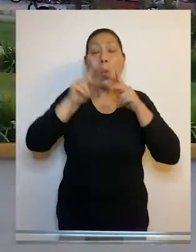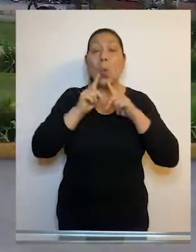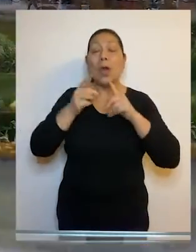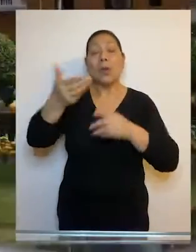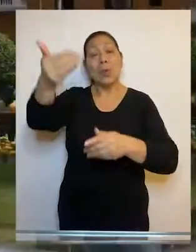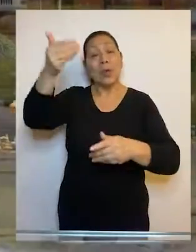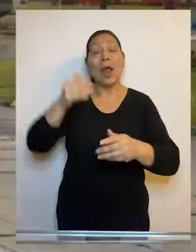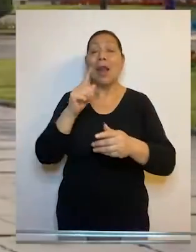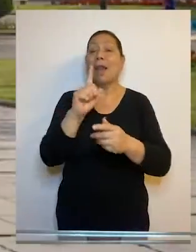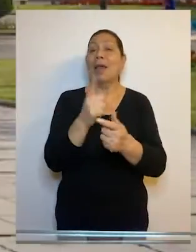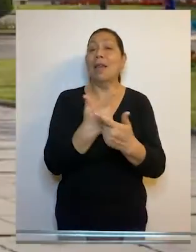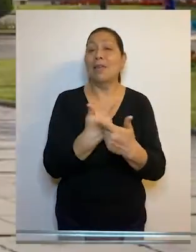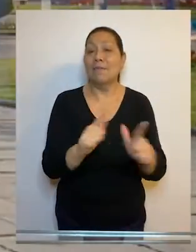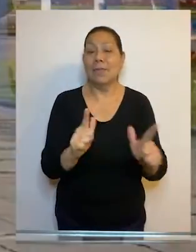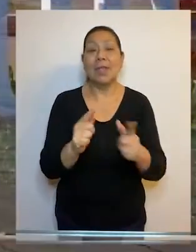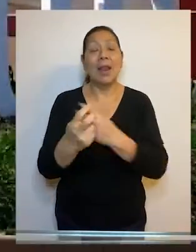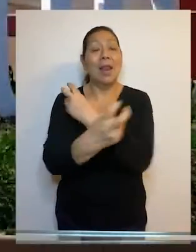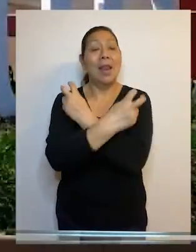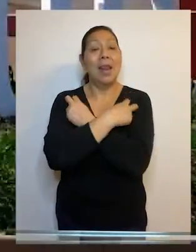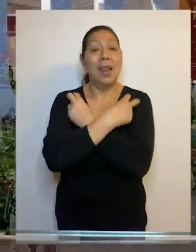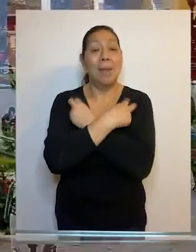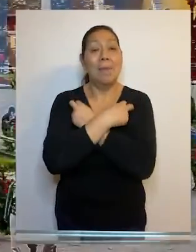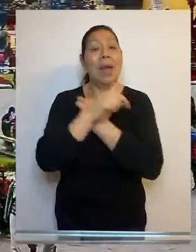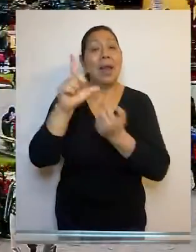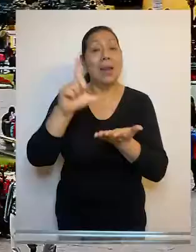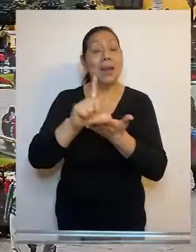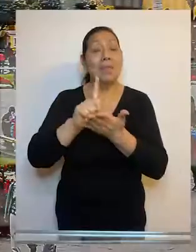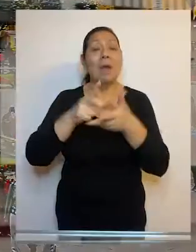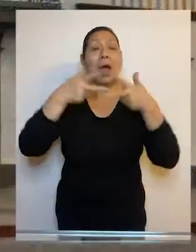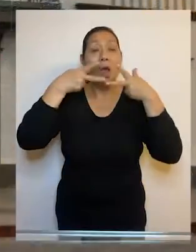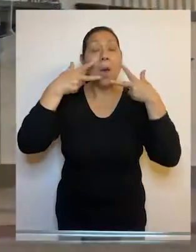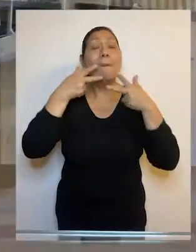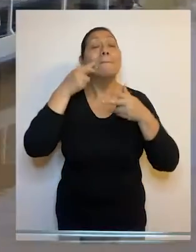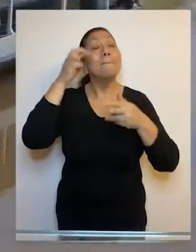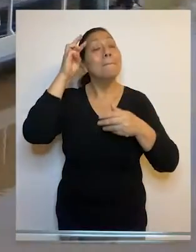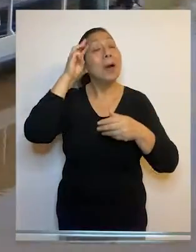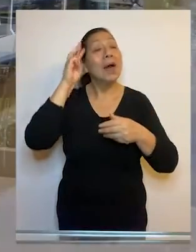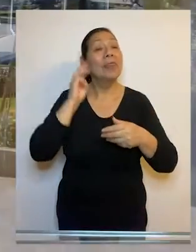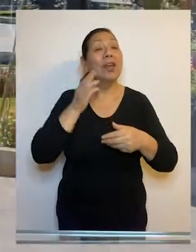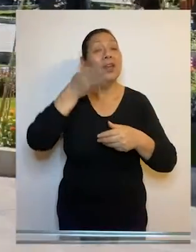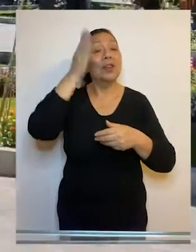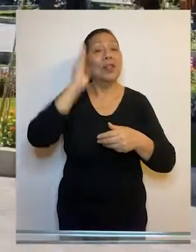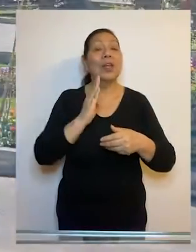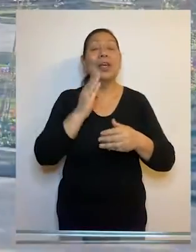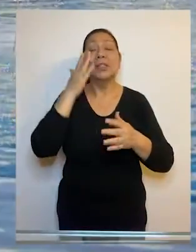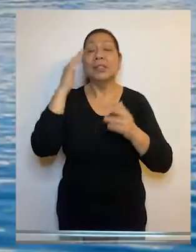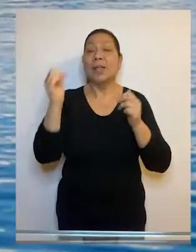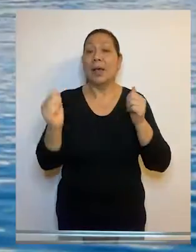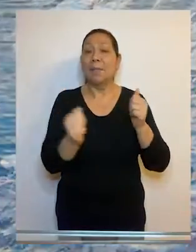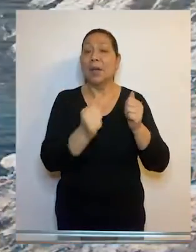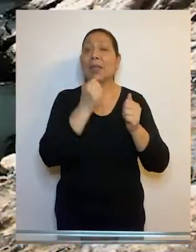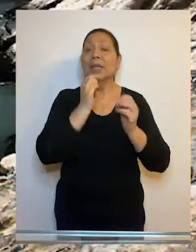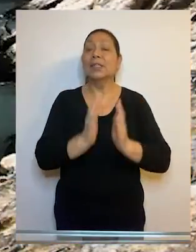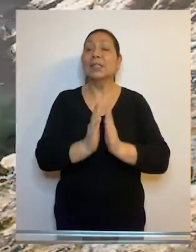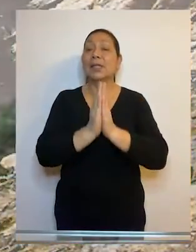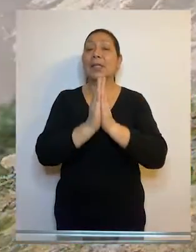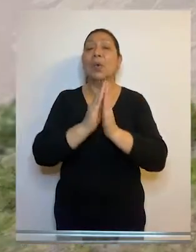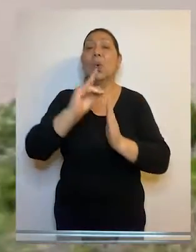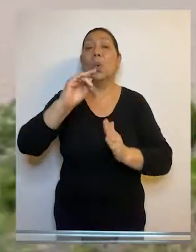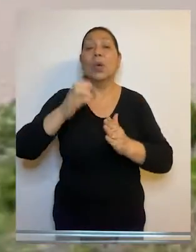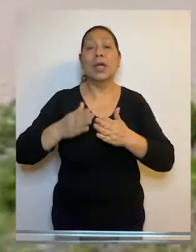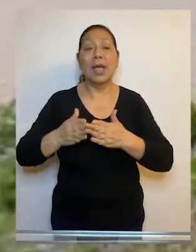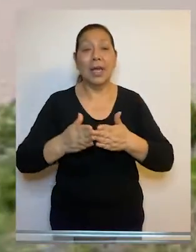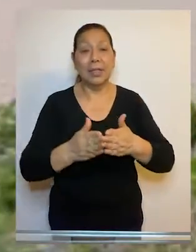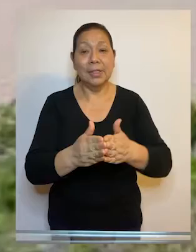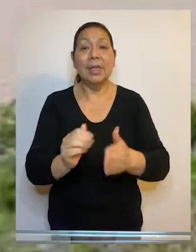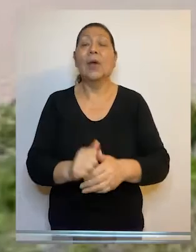Huánuco, Ica, La Libertad, Lambayeque, Lima, Loreto, Madre de Dios, Puno, San Martín, Santa y